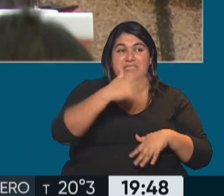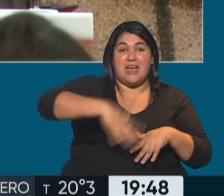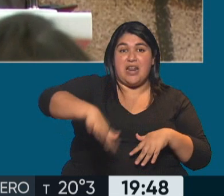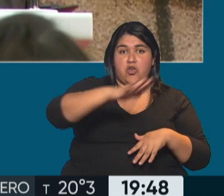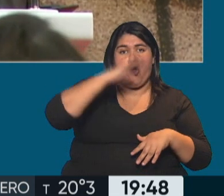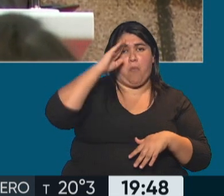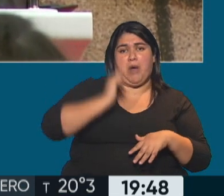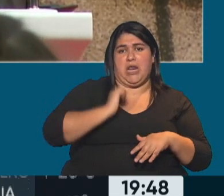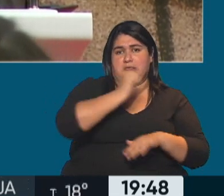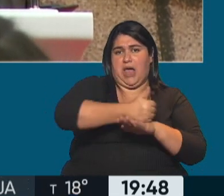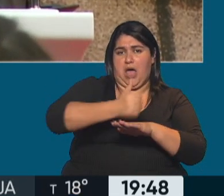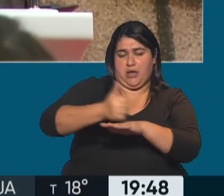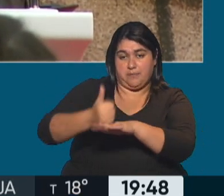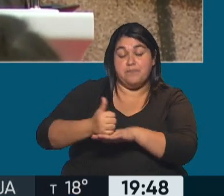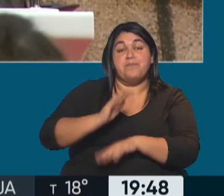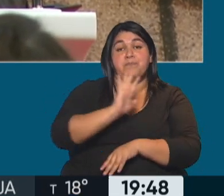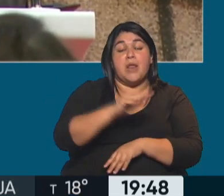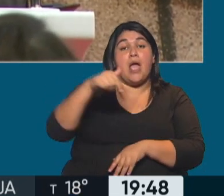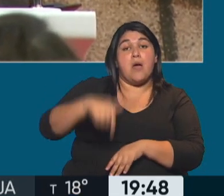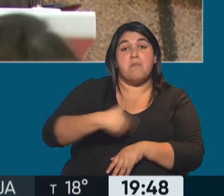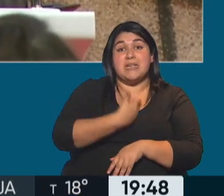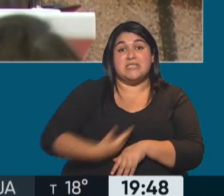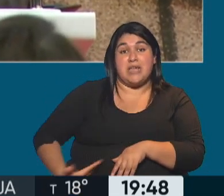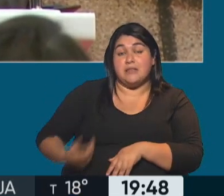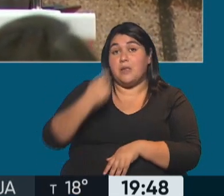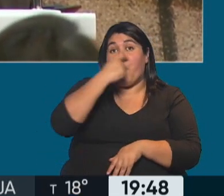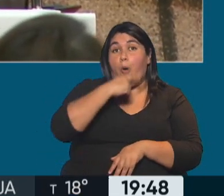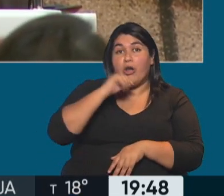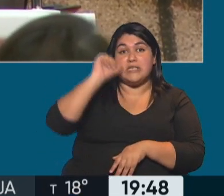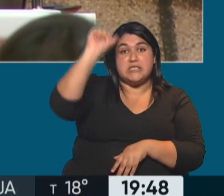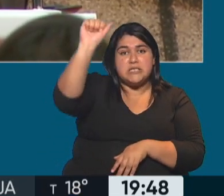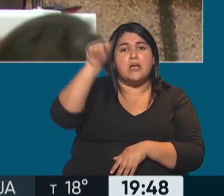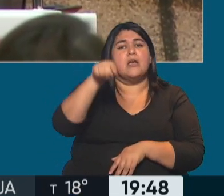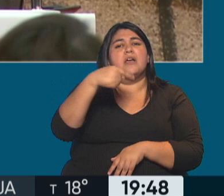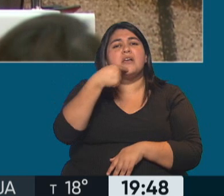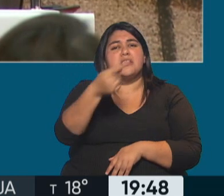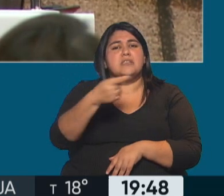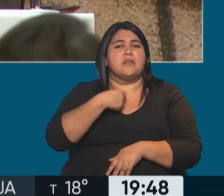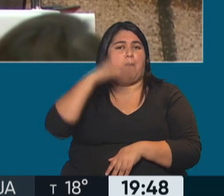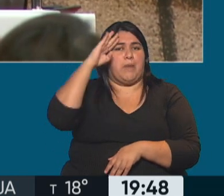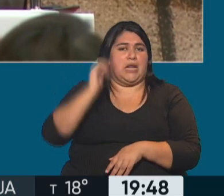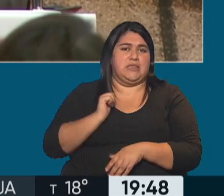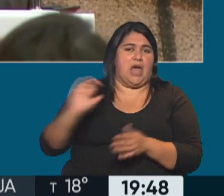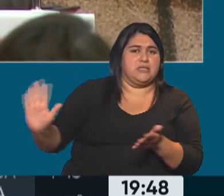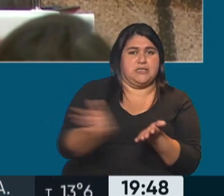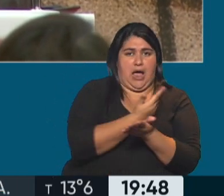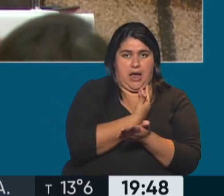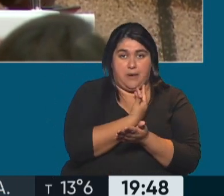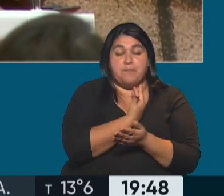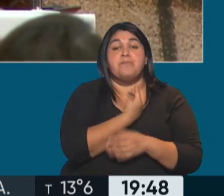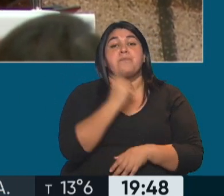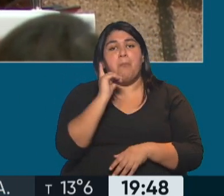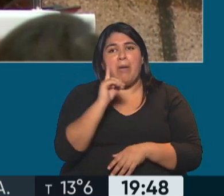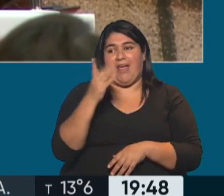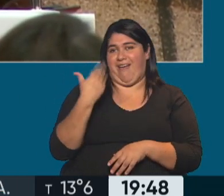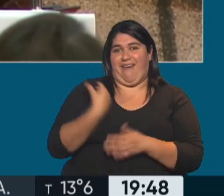región. Sí. El presidente actual, Gabriel Boric, había prometido que iba a sacar a los militares, de hecho, fue lo que hizo cuando apenas